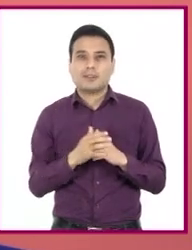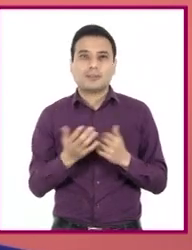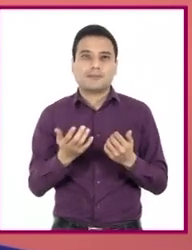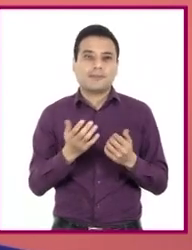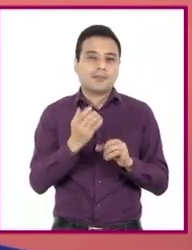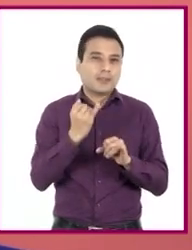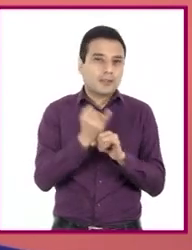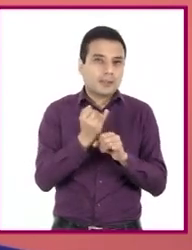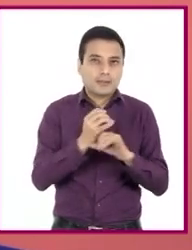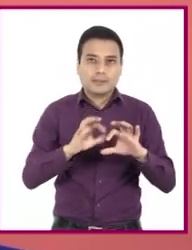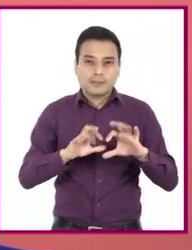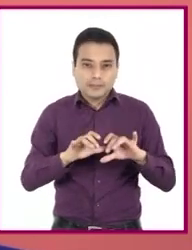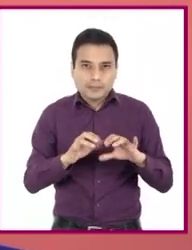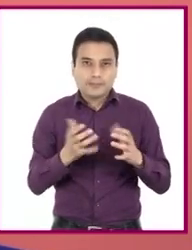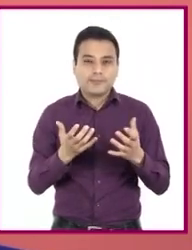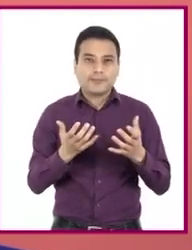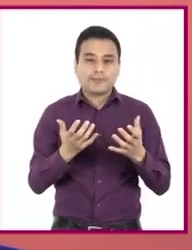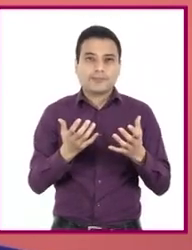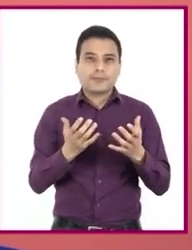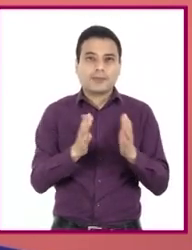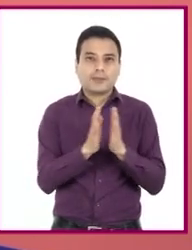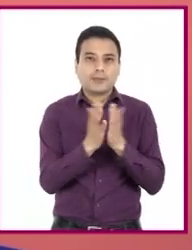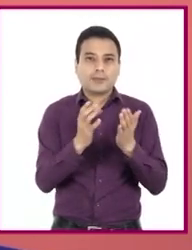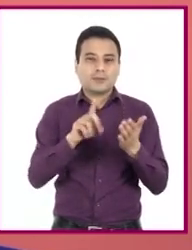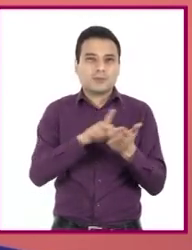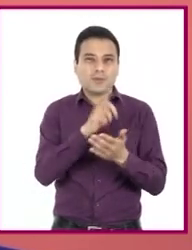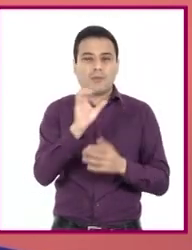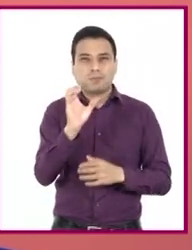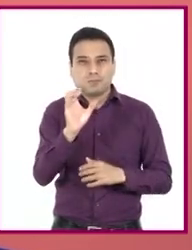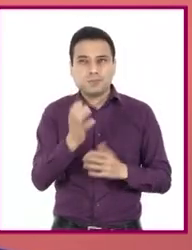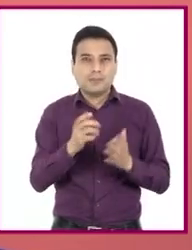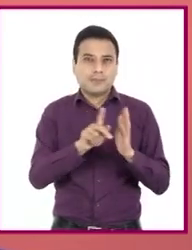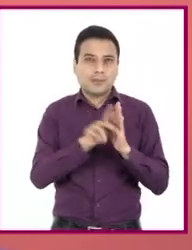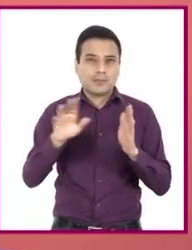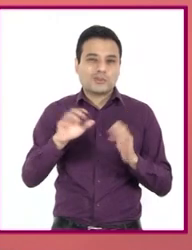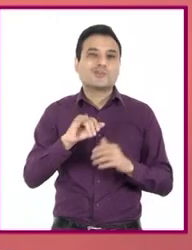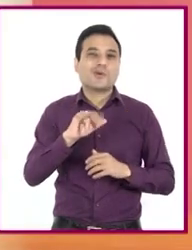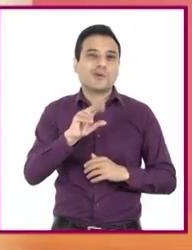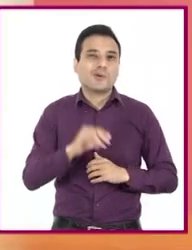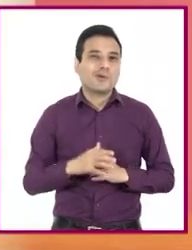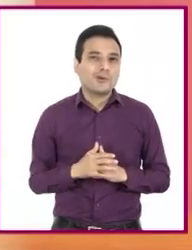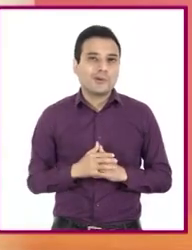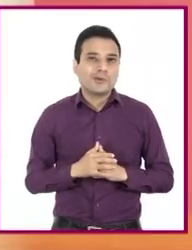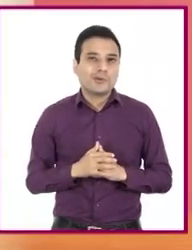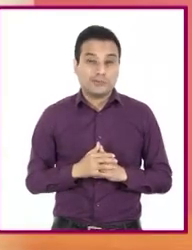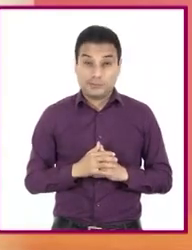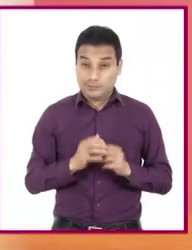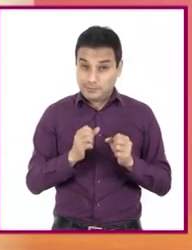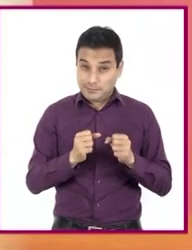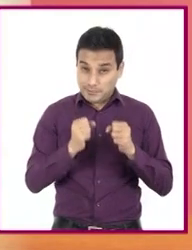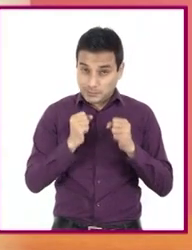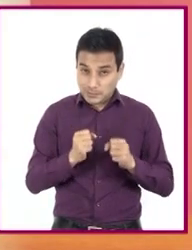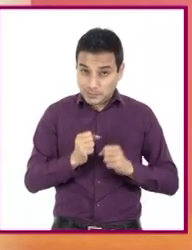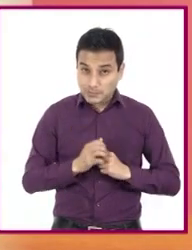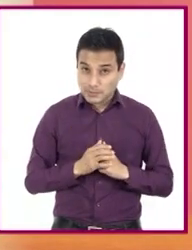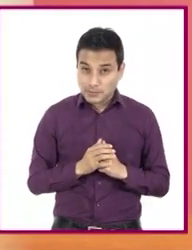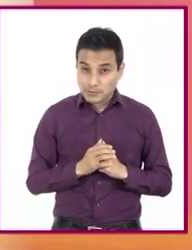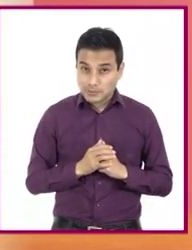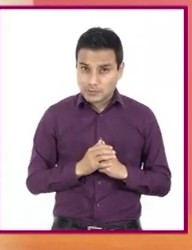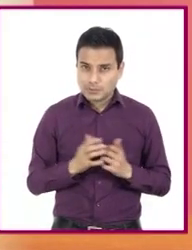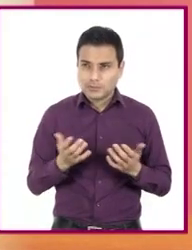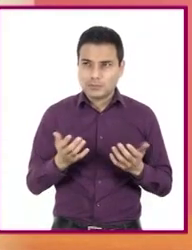páginas electrónicas, las enciclopedias y los periódicos. ¿A poco no, alumnos y alumnas? ¿Seguro? ¿Los